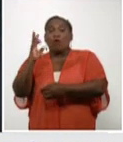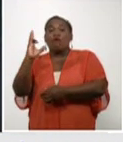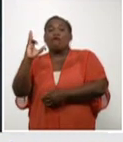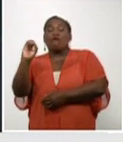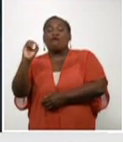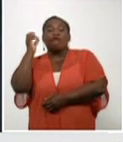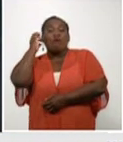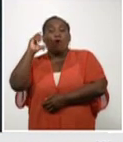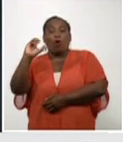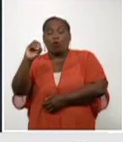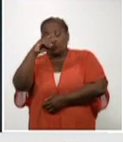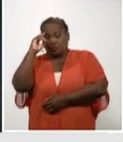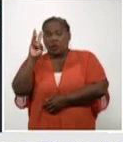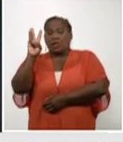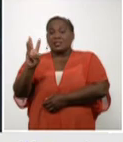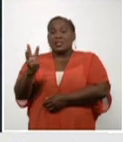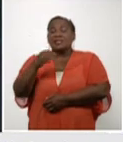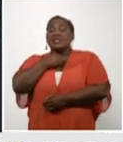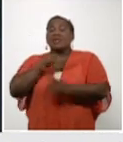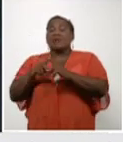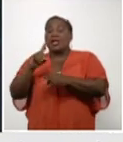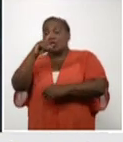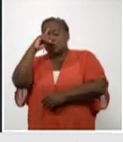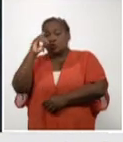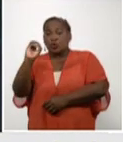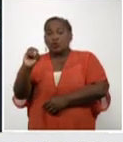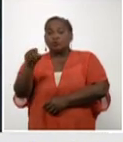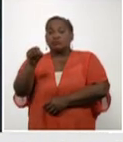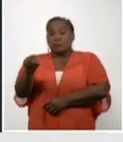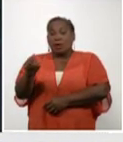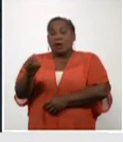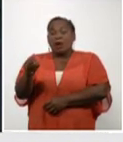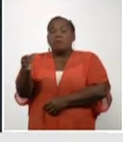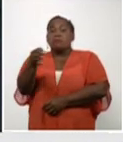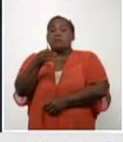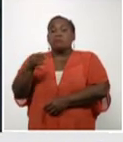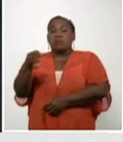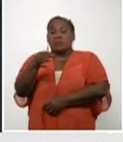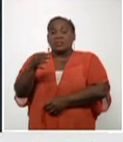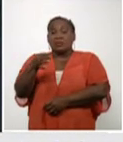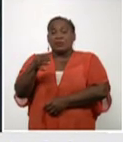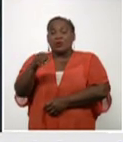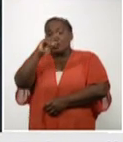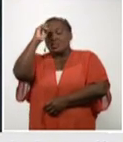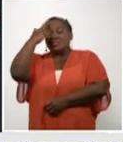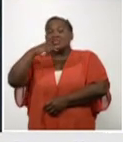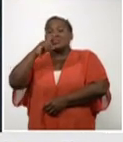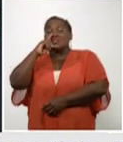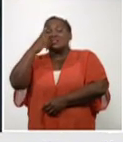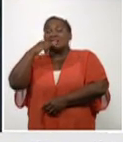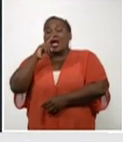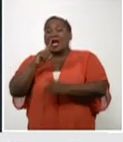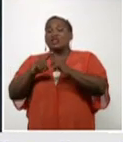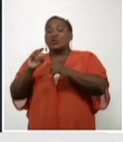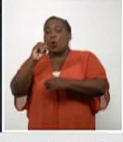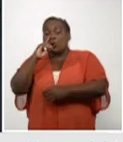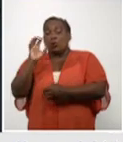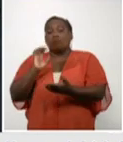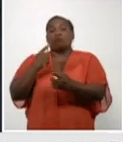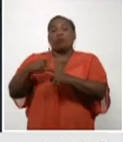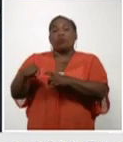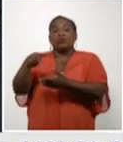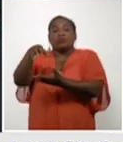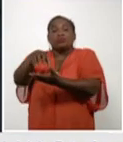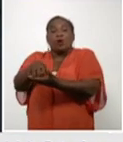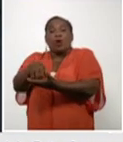uno en el municipio de San Antonio del Sur, en la granja avícola de Yateritas, con 16 casos confirmados, otro en la comunidad de Joa, con un acumulado